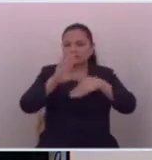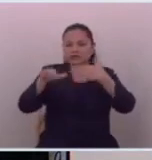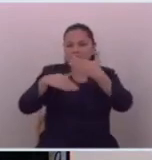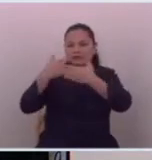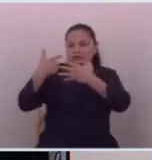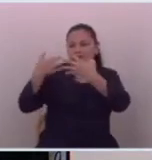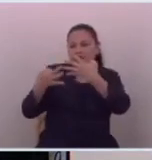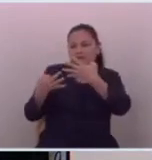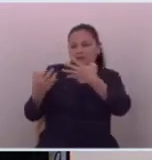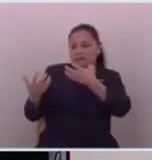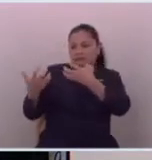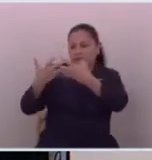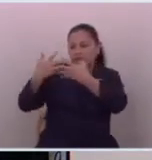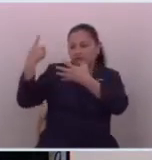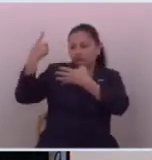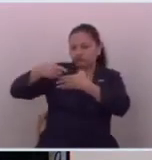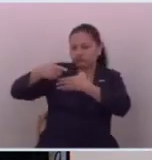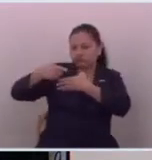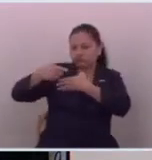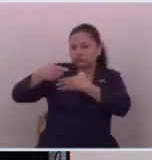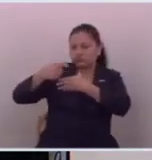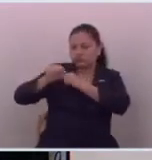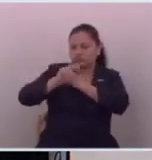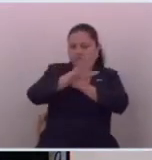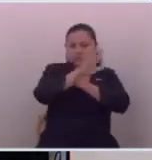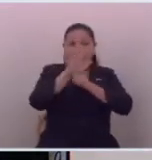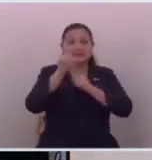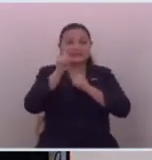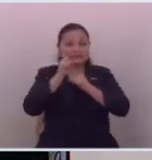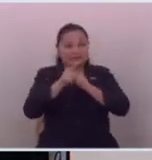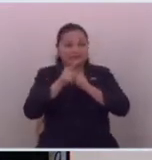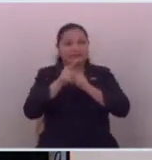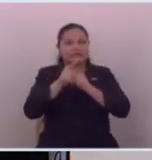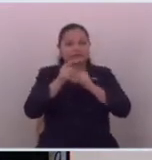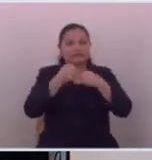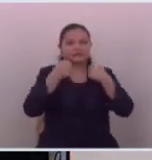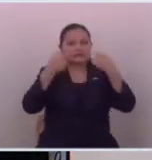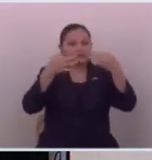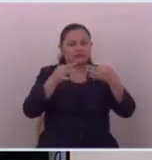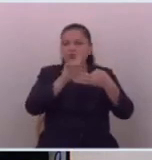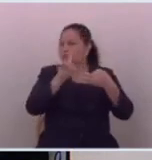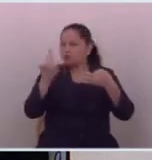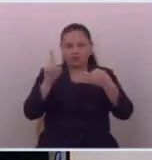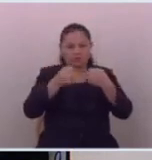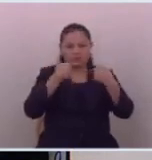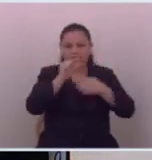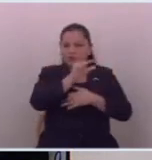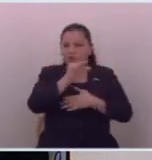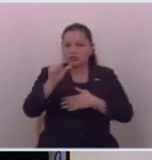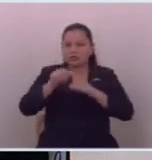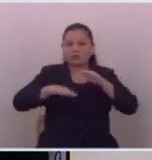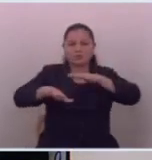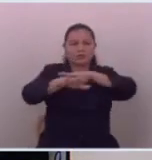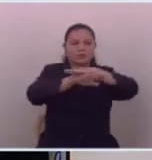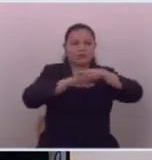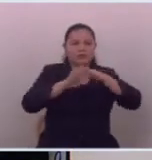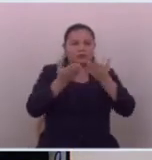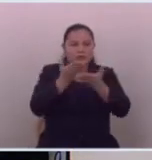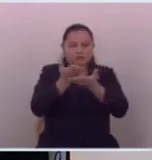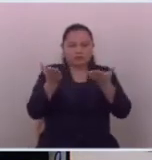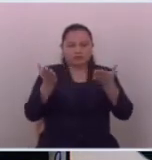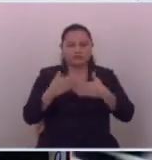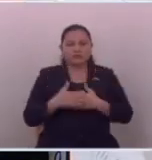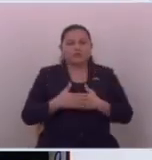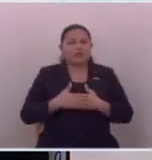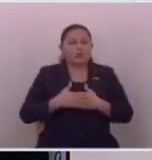las leyes obligaban a que las publicaciones se hicieran casi que en esos periódicos no podían poner el nombre pero básicamente era para ellos